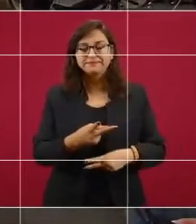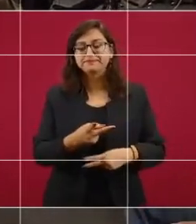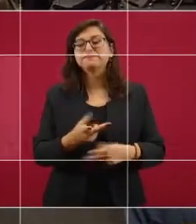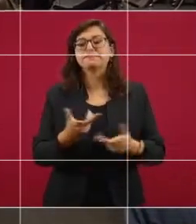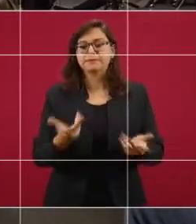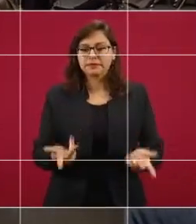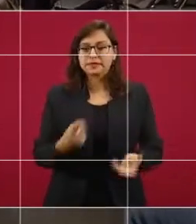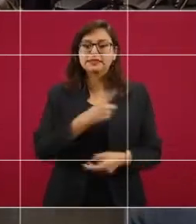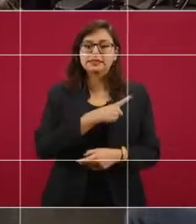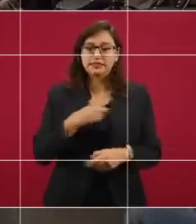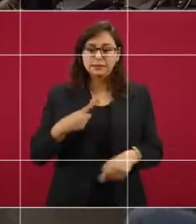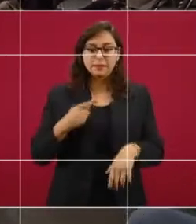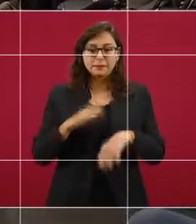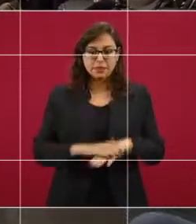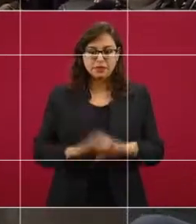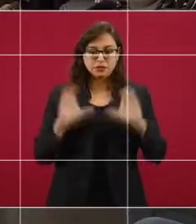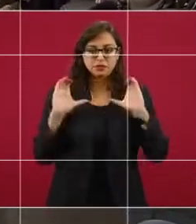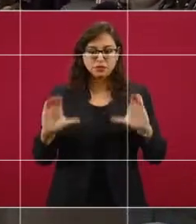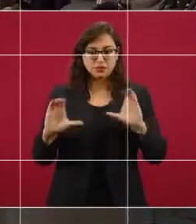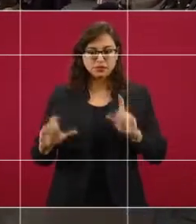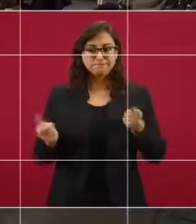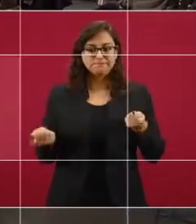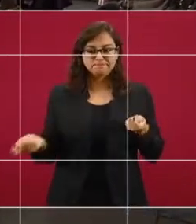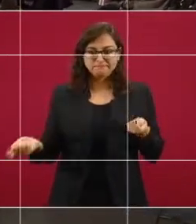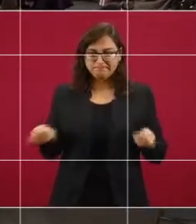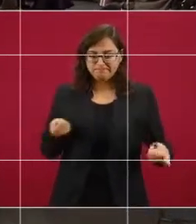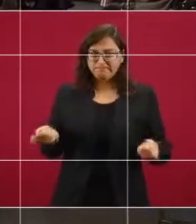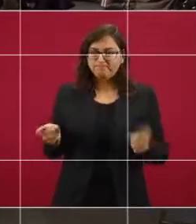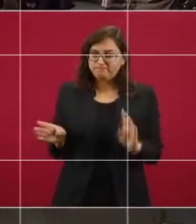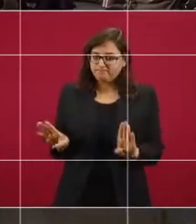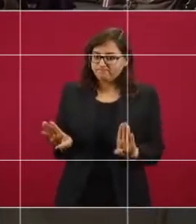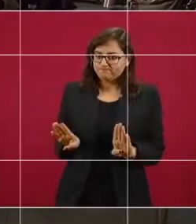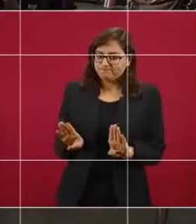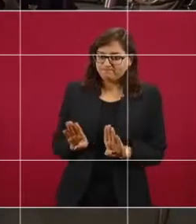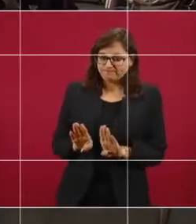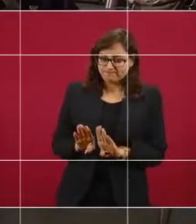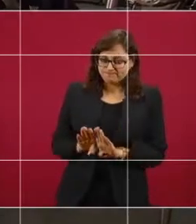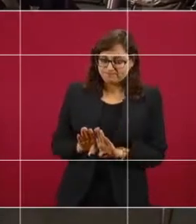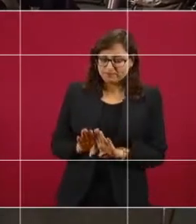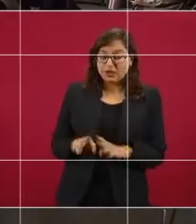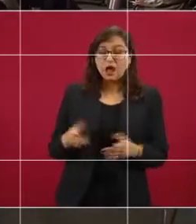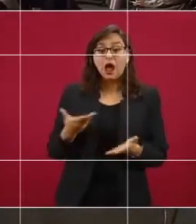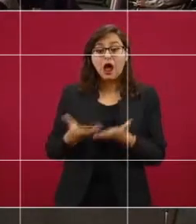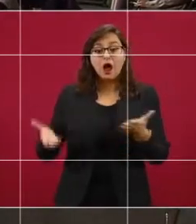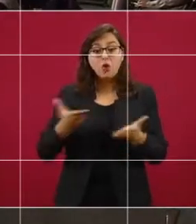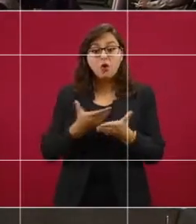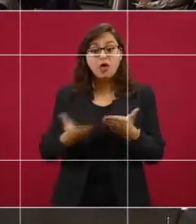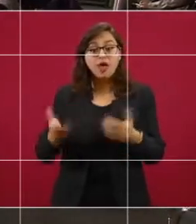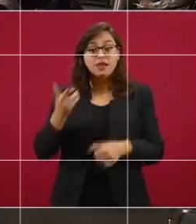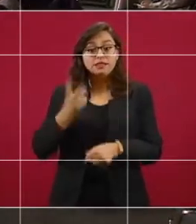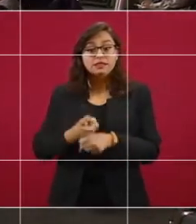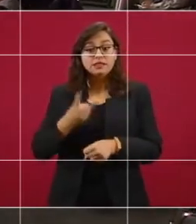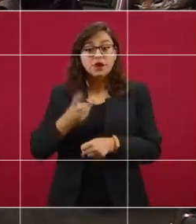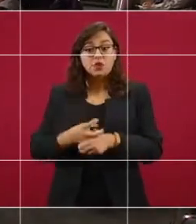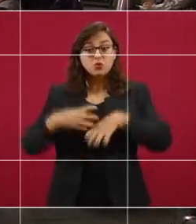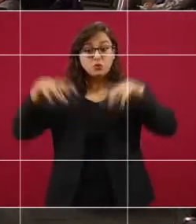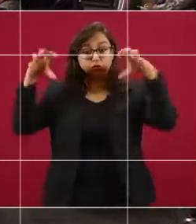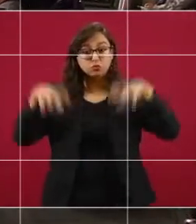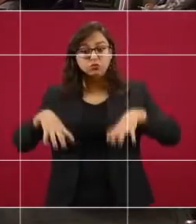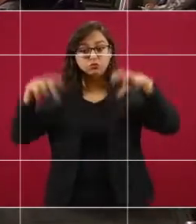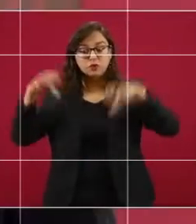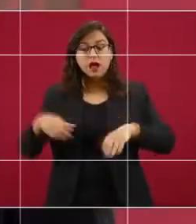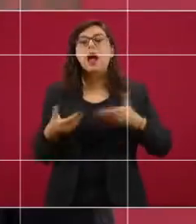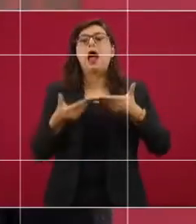más cuidado con el manejo de esa presa y se logró ahora un desfogue menor,